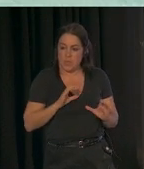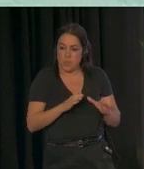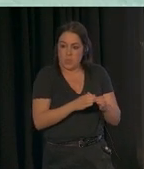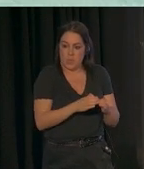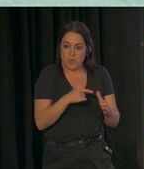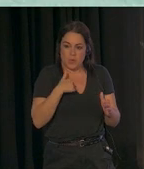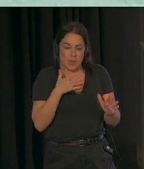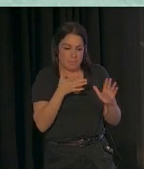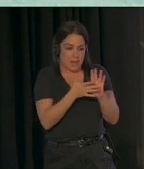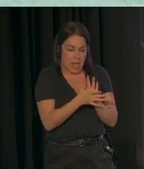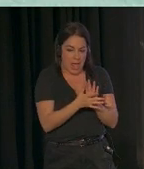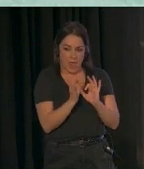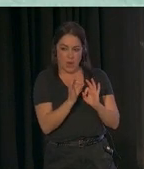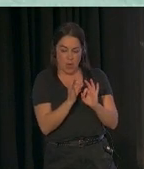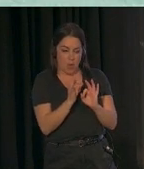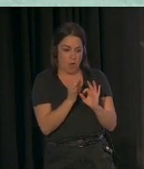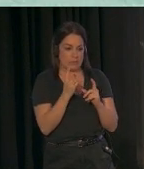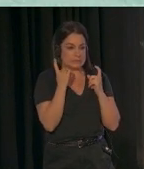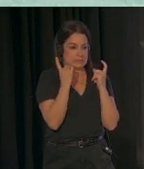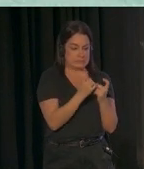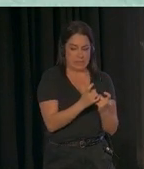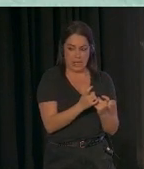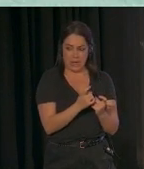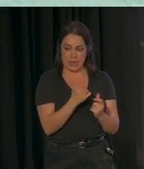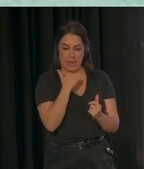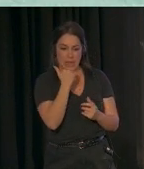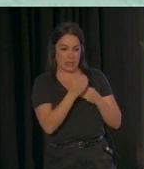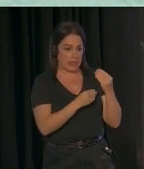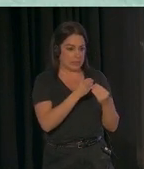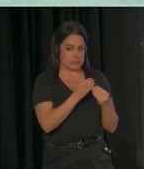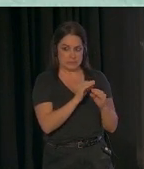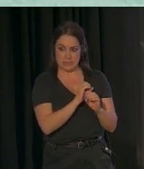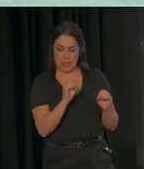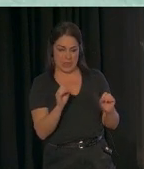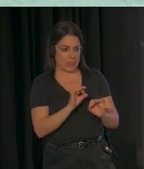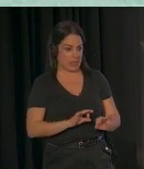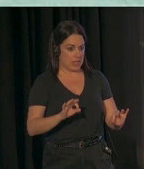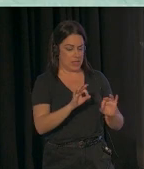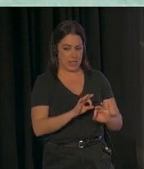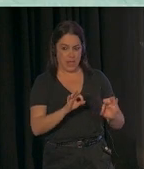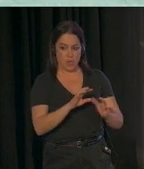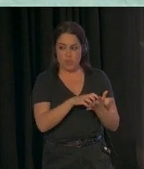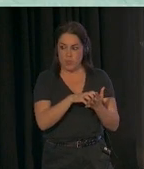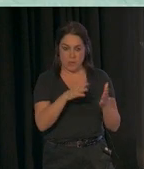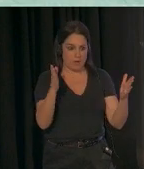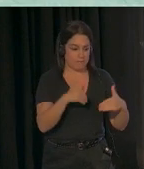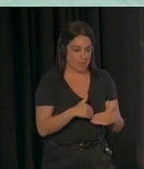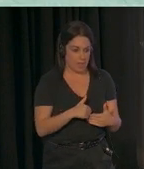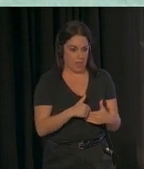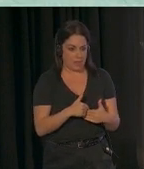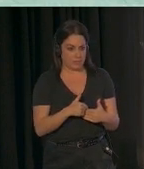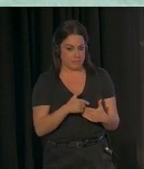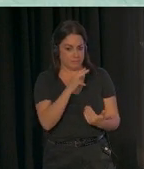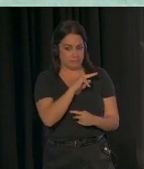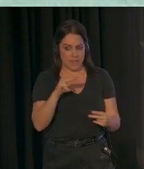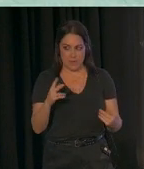explicarse o intentar hacer ningún espectáculo. Nadie cuestionaba lo que estaban diciendo. Y veían